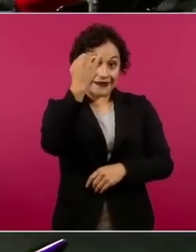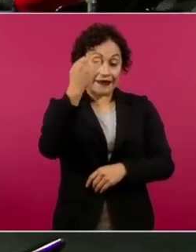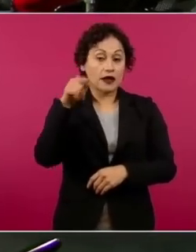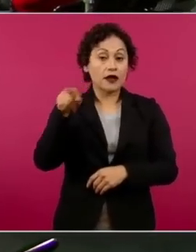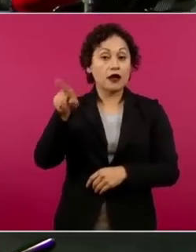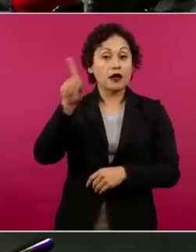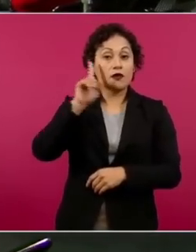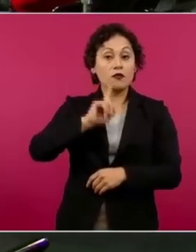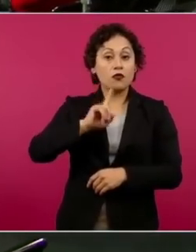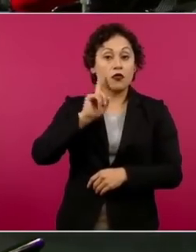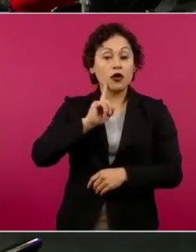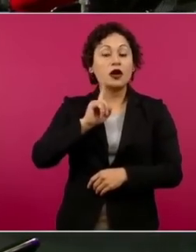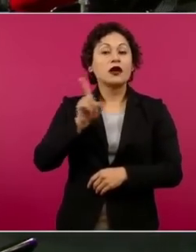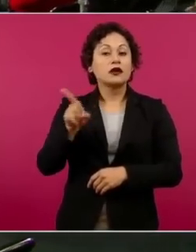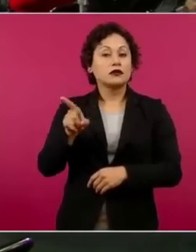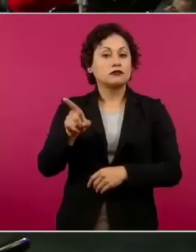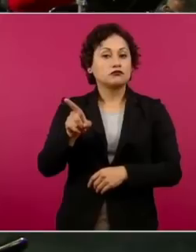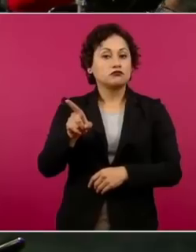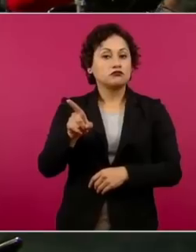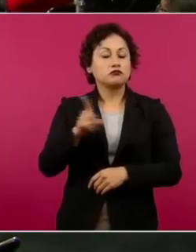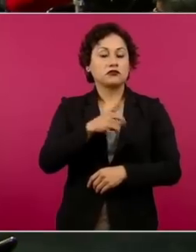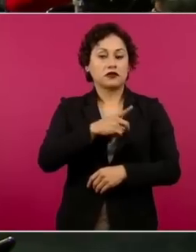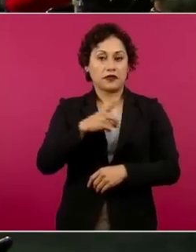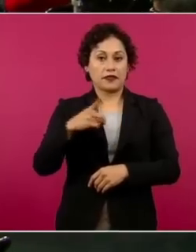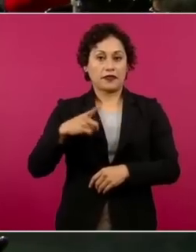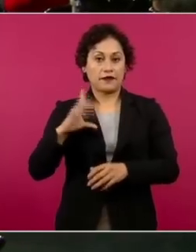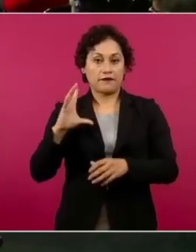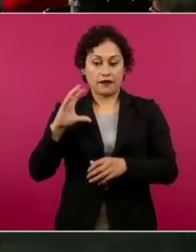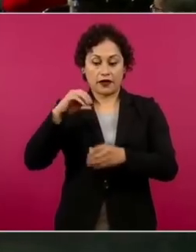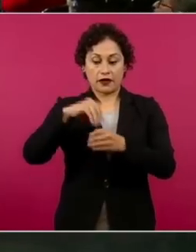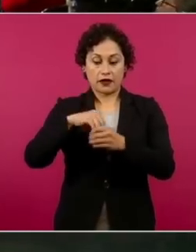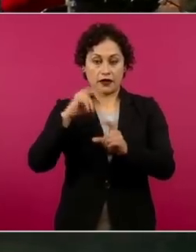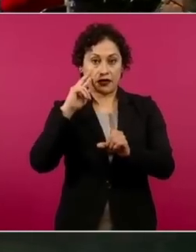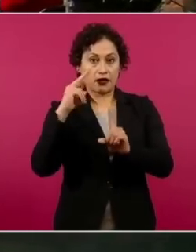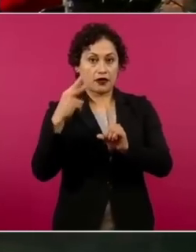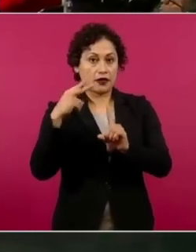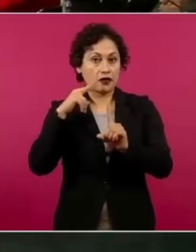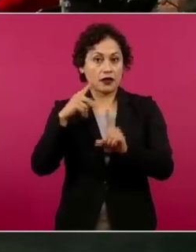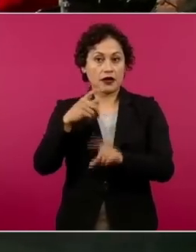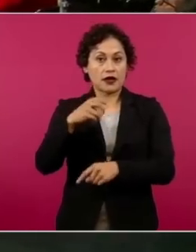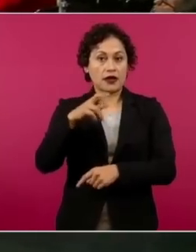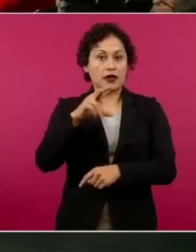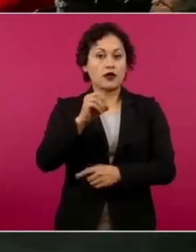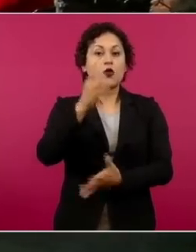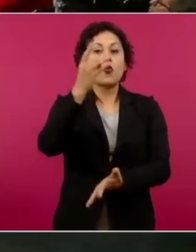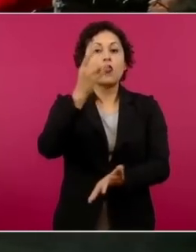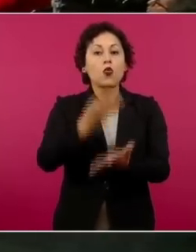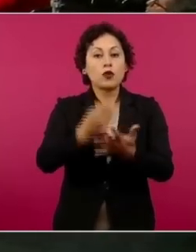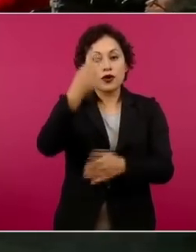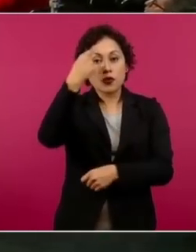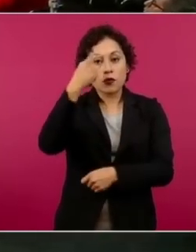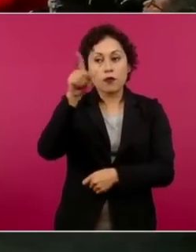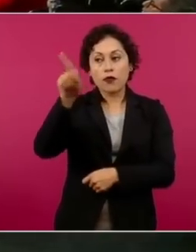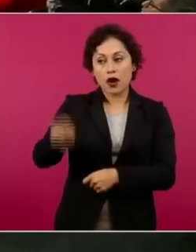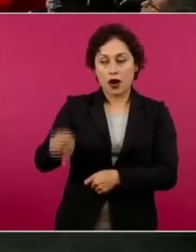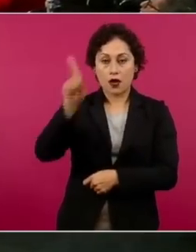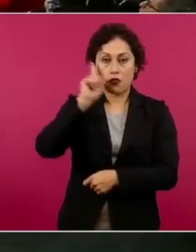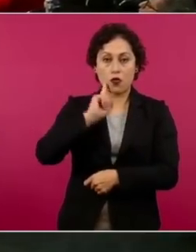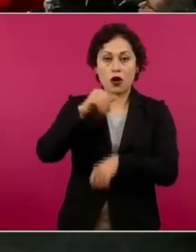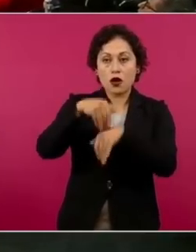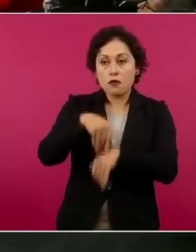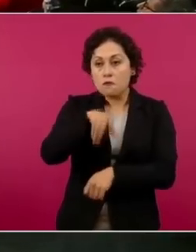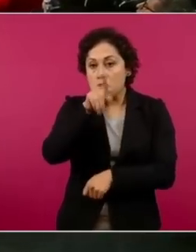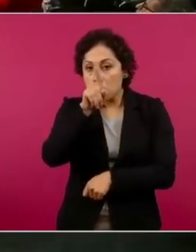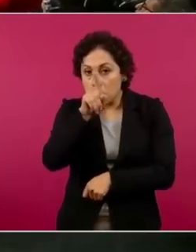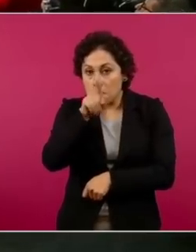la aplicación de perspectiva de género sólo aplica a mujeres sumisas y que Kenia, por